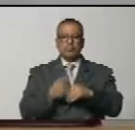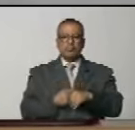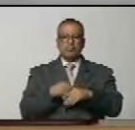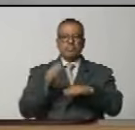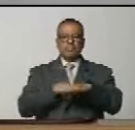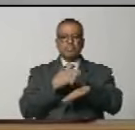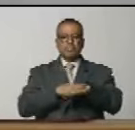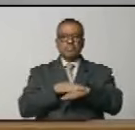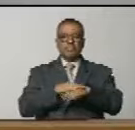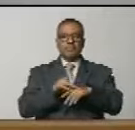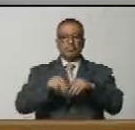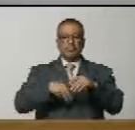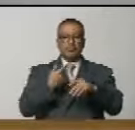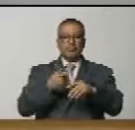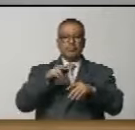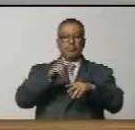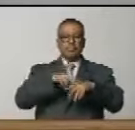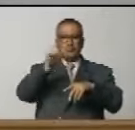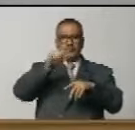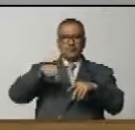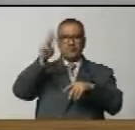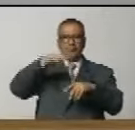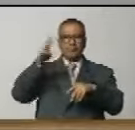el jueves que vamos a aprobar la idea del SQU